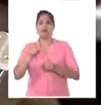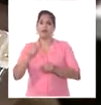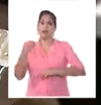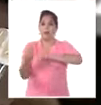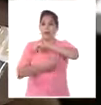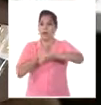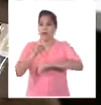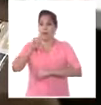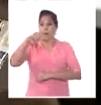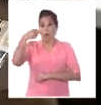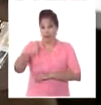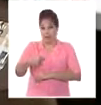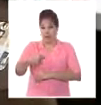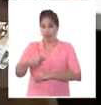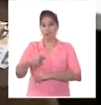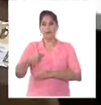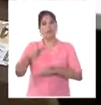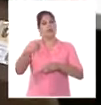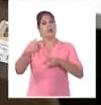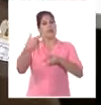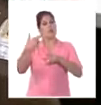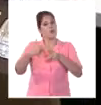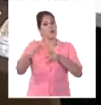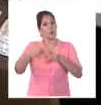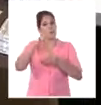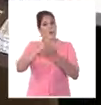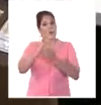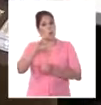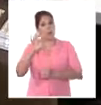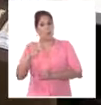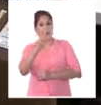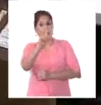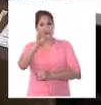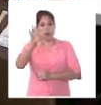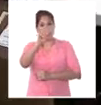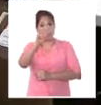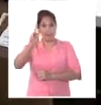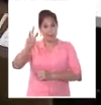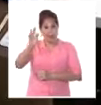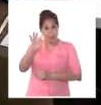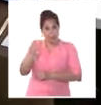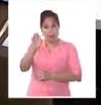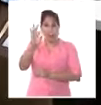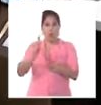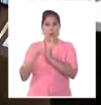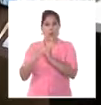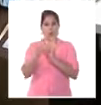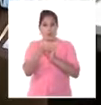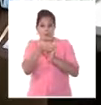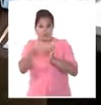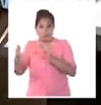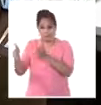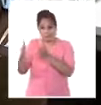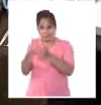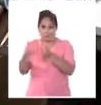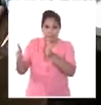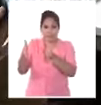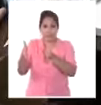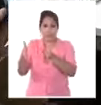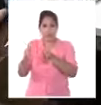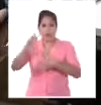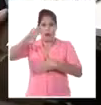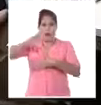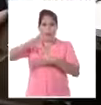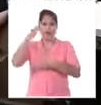de la doctrina Monroe en diciembre de 1823, transcurrieron ocho meses. América